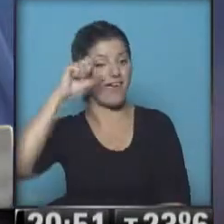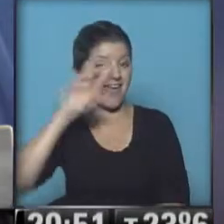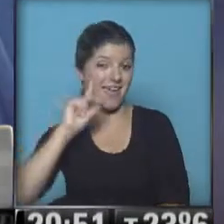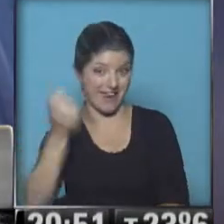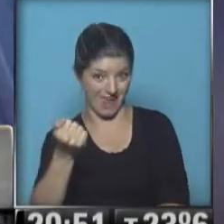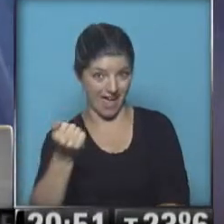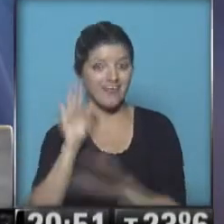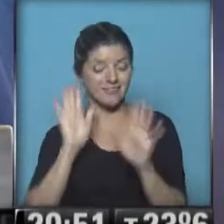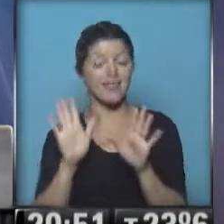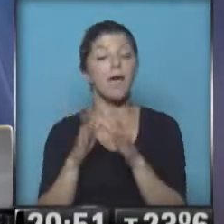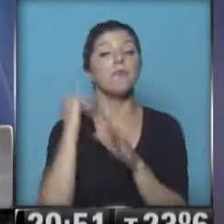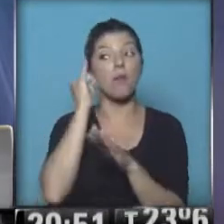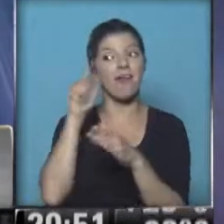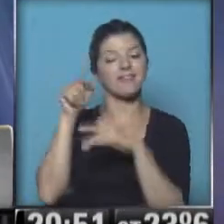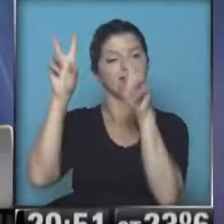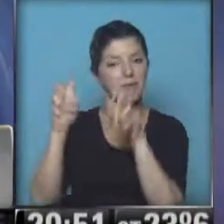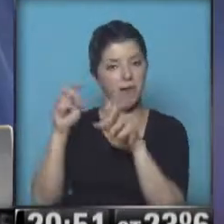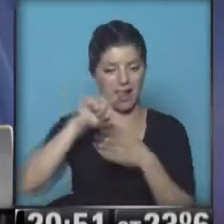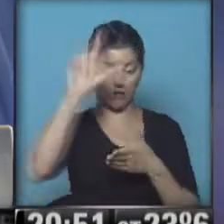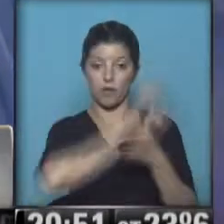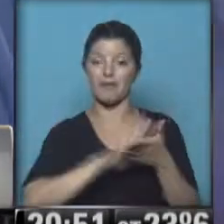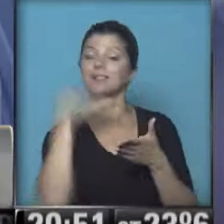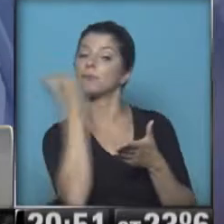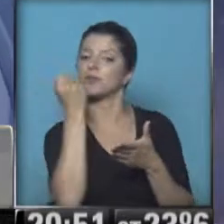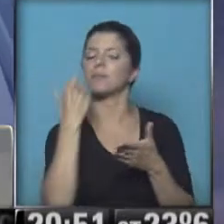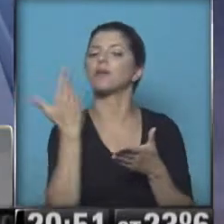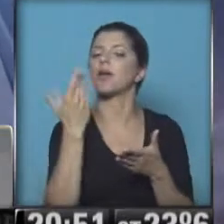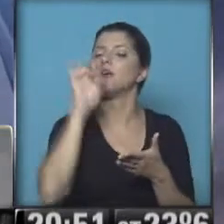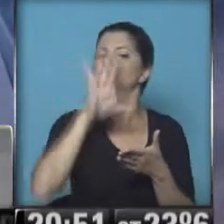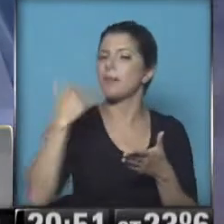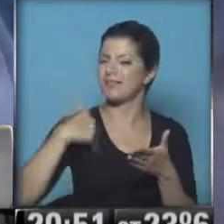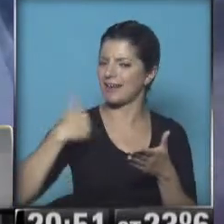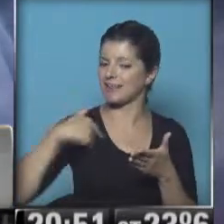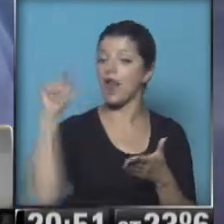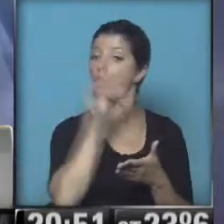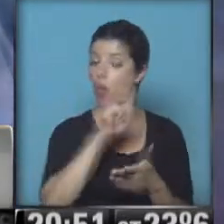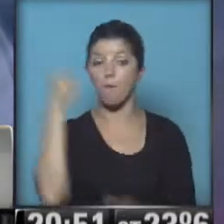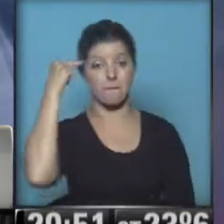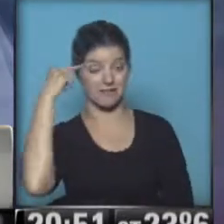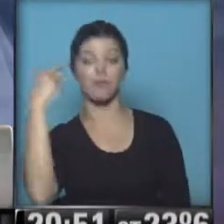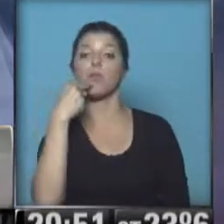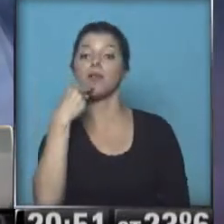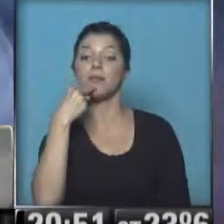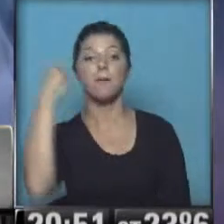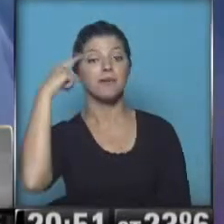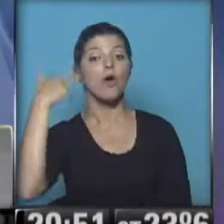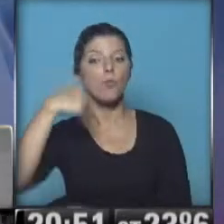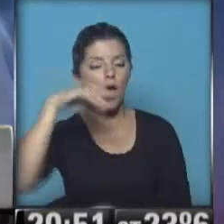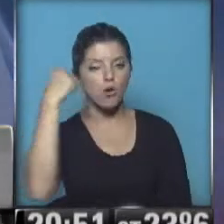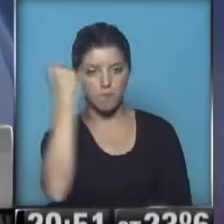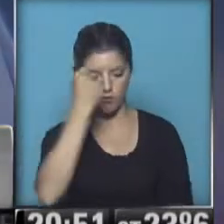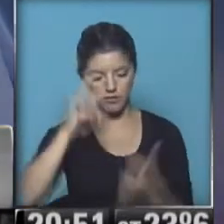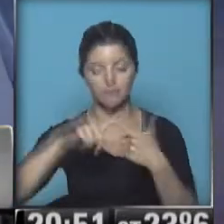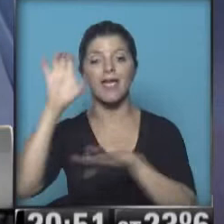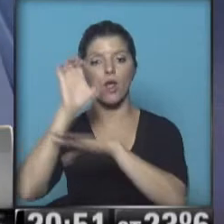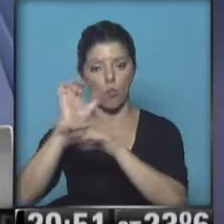nivel latinoamericano es muy importante porque no es solamente Argentina que lo está haciendo. Fíjense que Bolivia se lo plantea como algo central, Ecuador